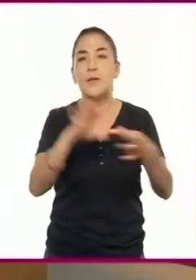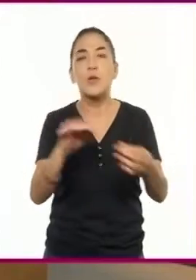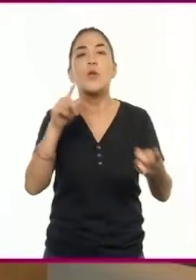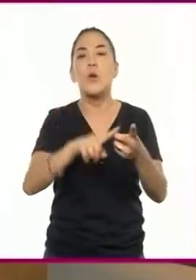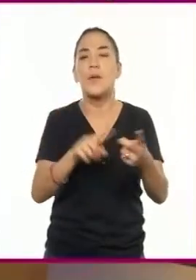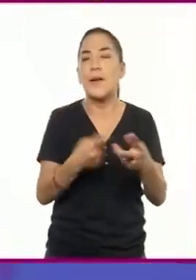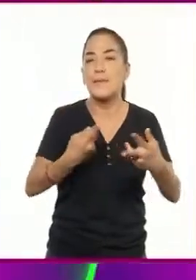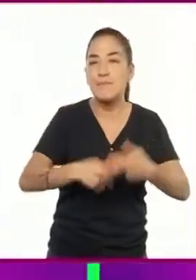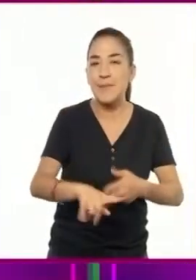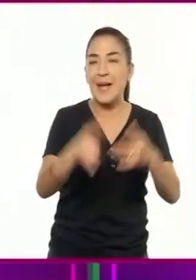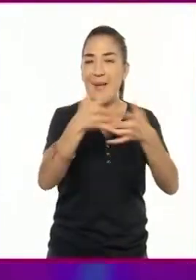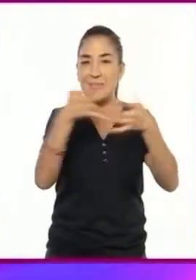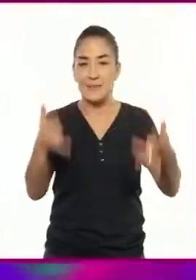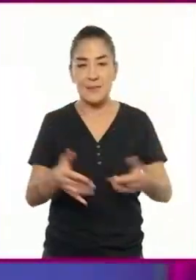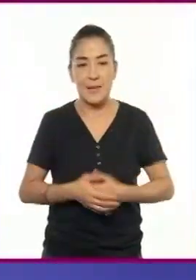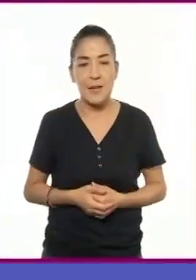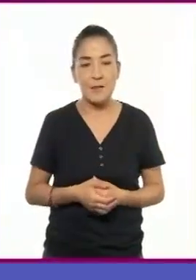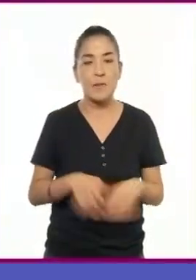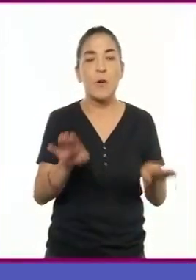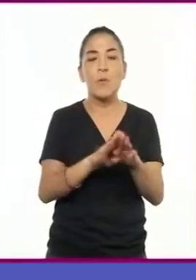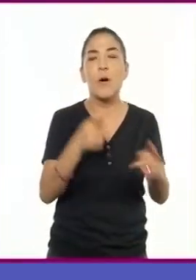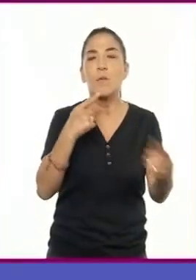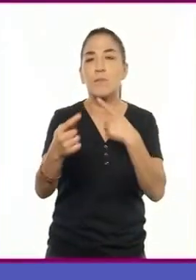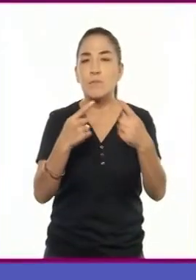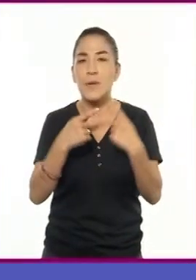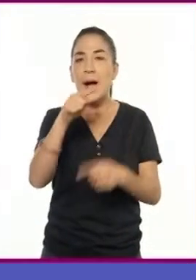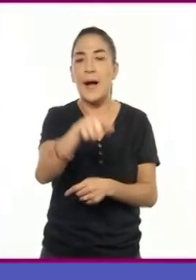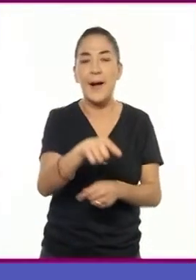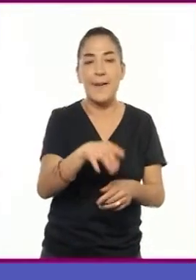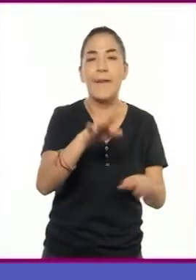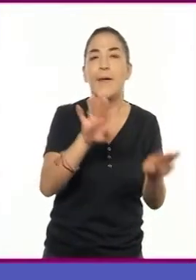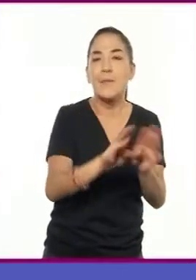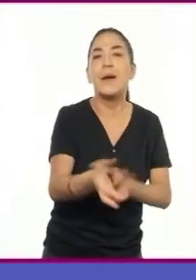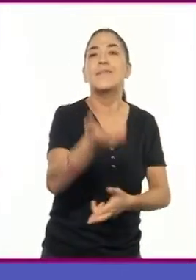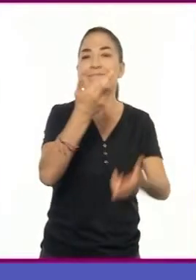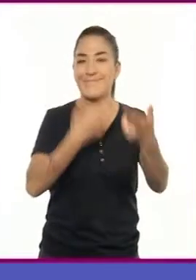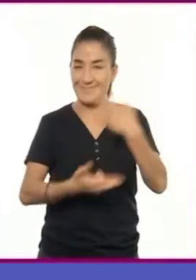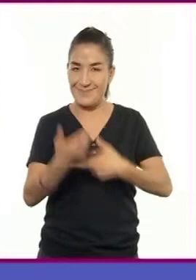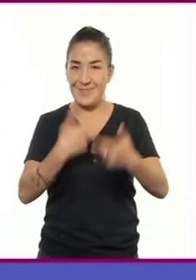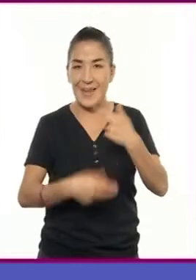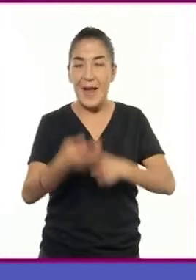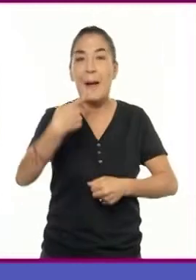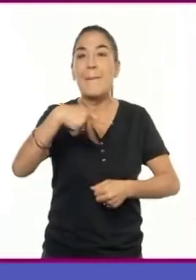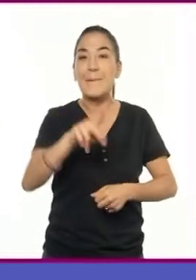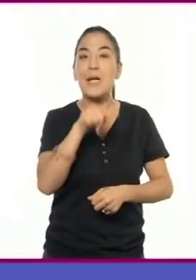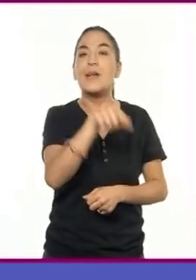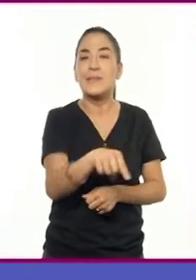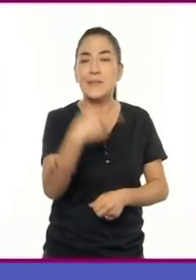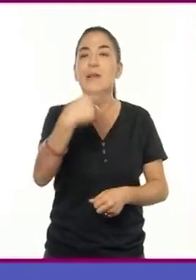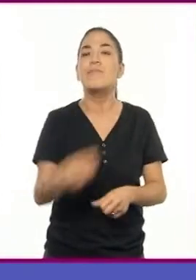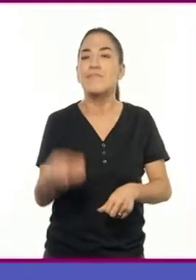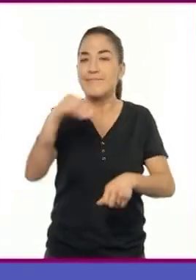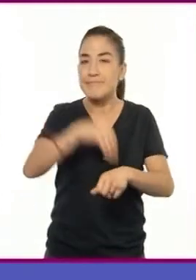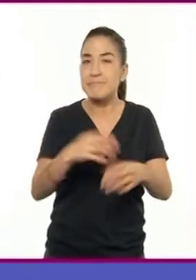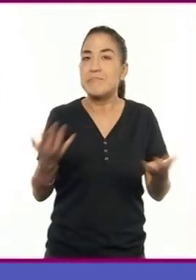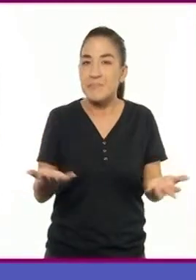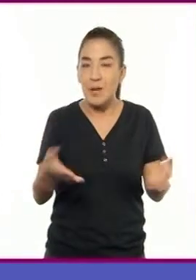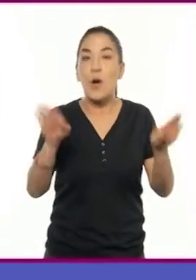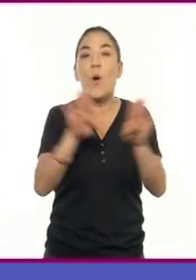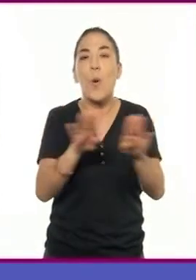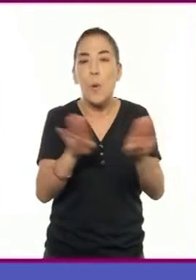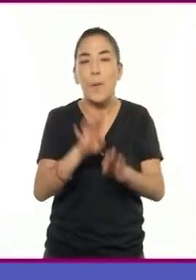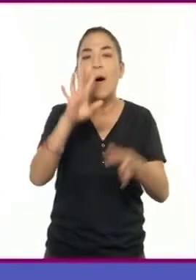comienza la historia. El diálogo del joven se rescata, pero antes de este, se pone el nombre del personaje como